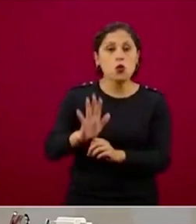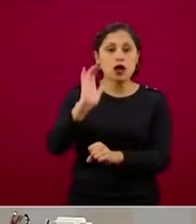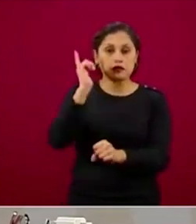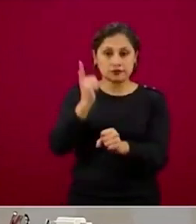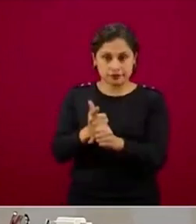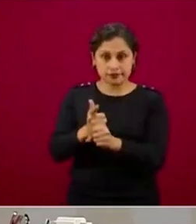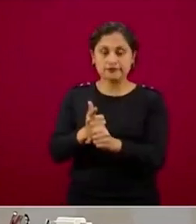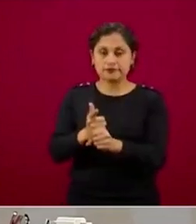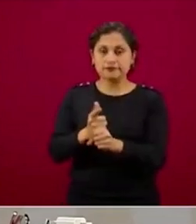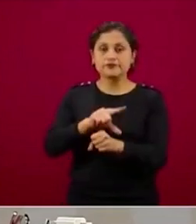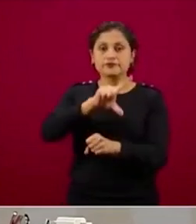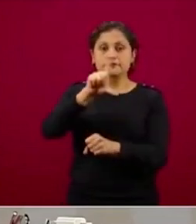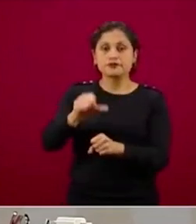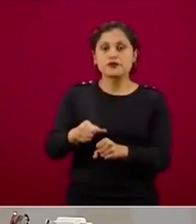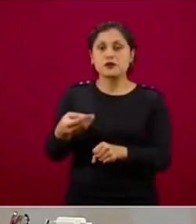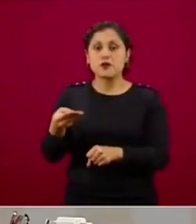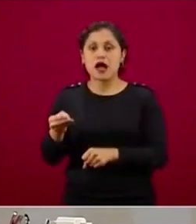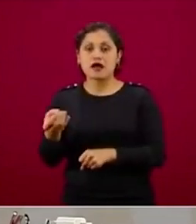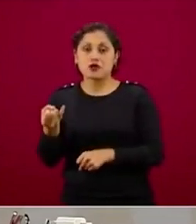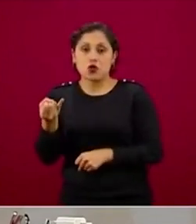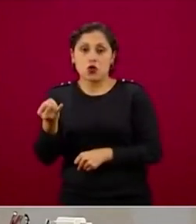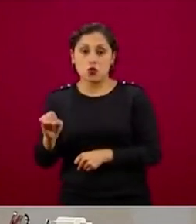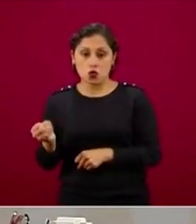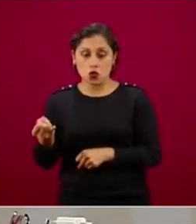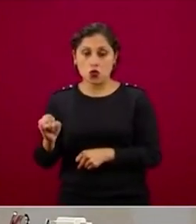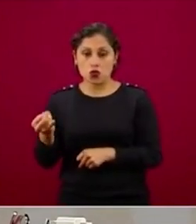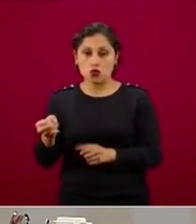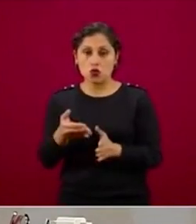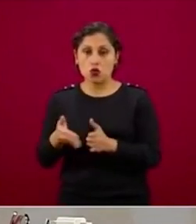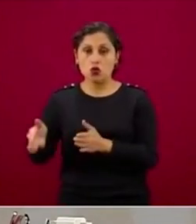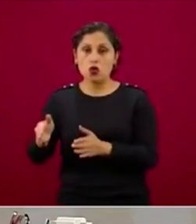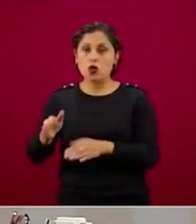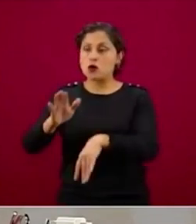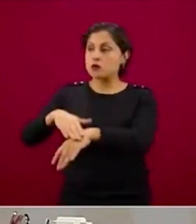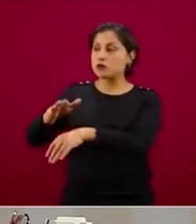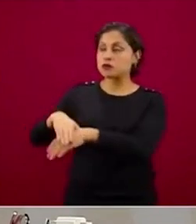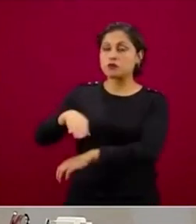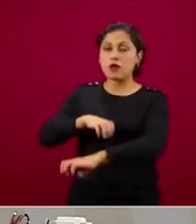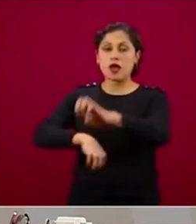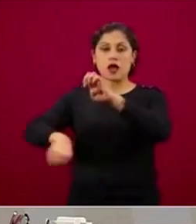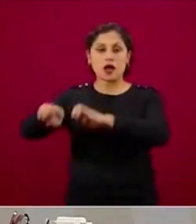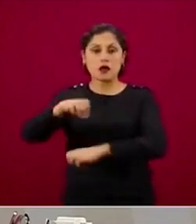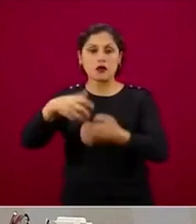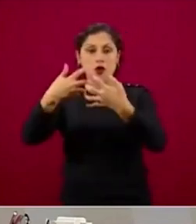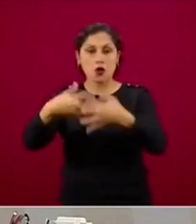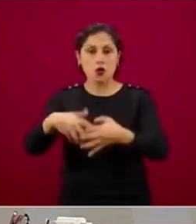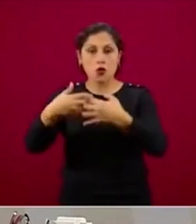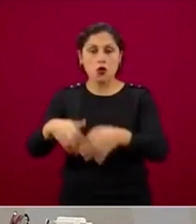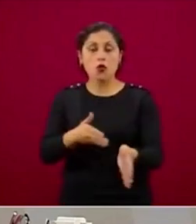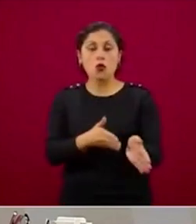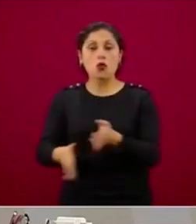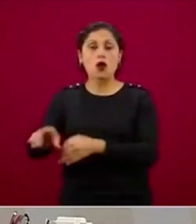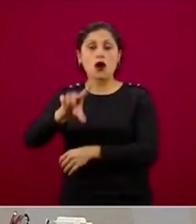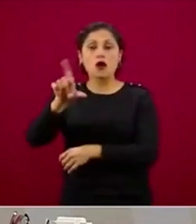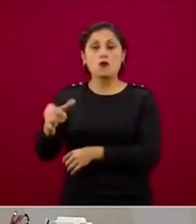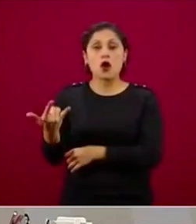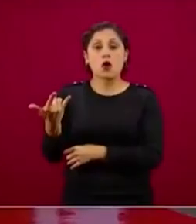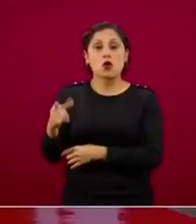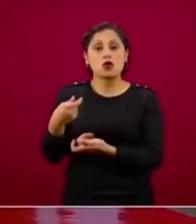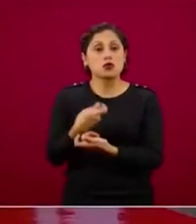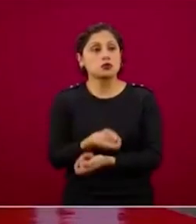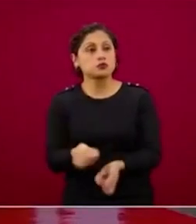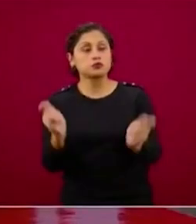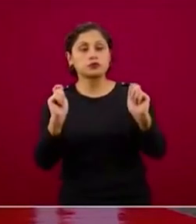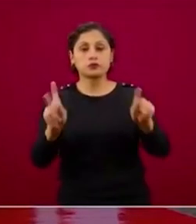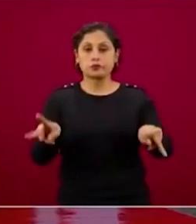aproximadamente en mayo y junio se hace la producción, en julio sale ya a disposición de los distintos mercados,